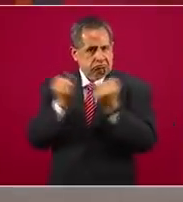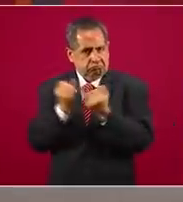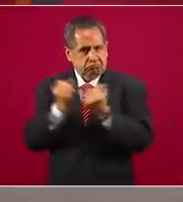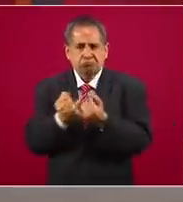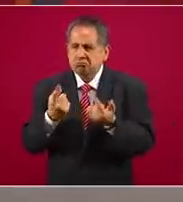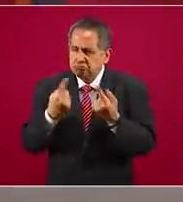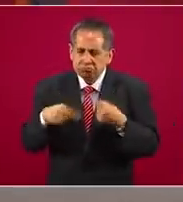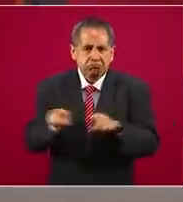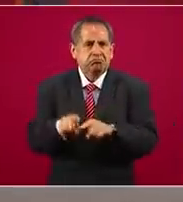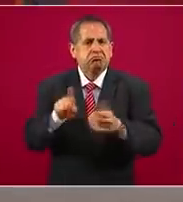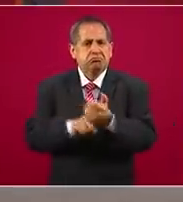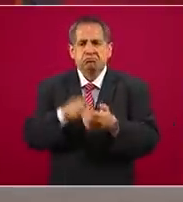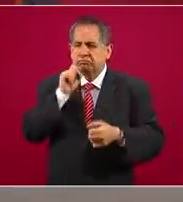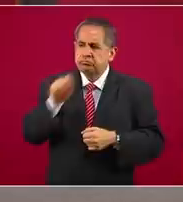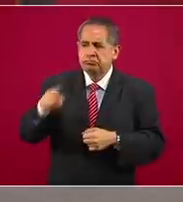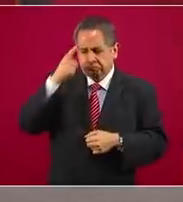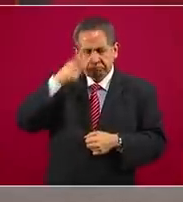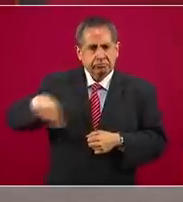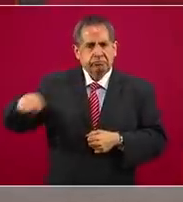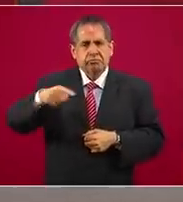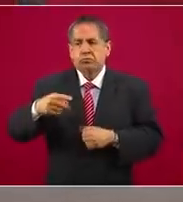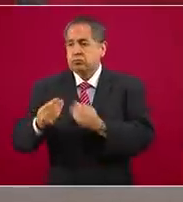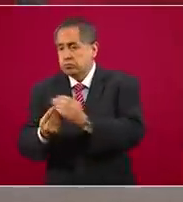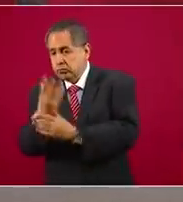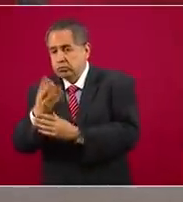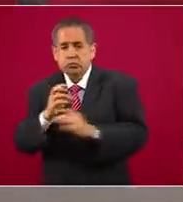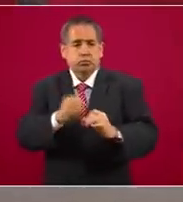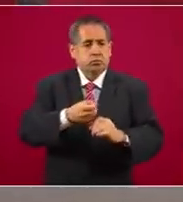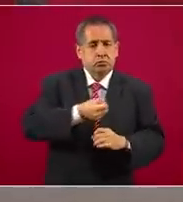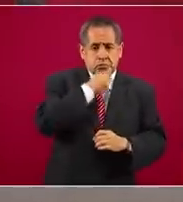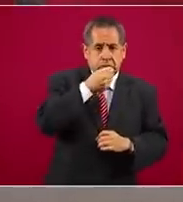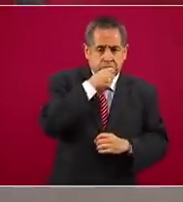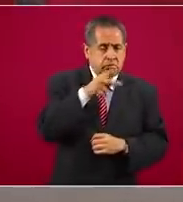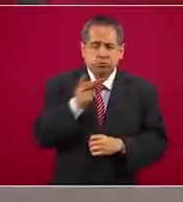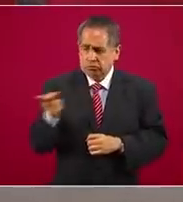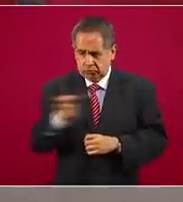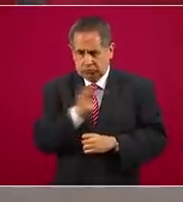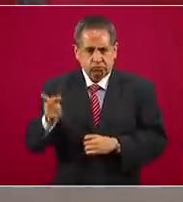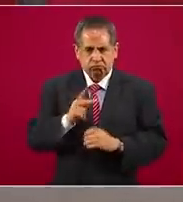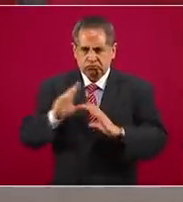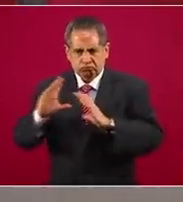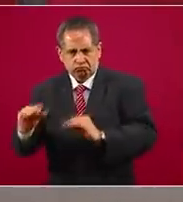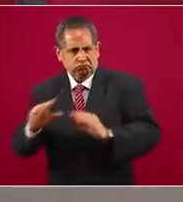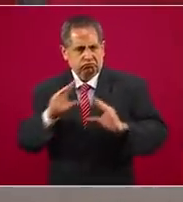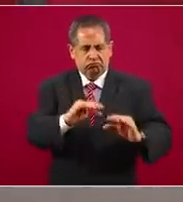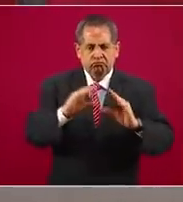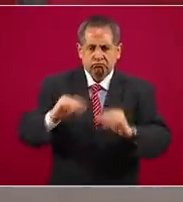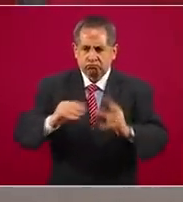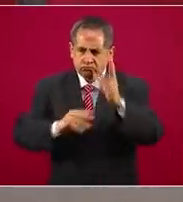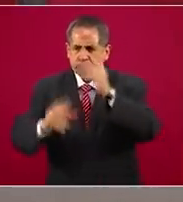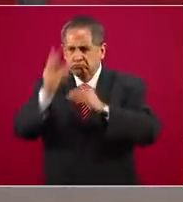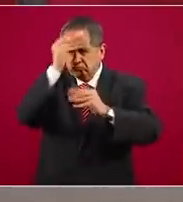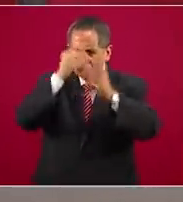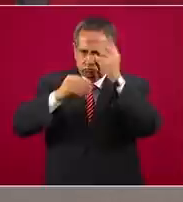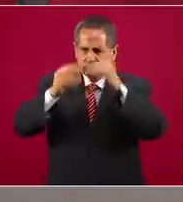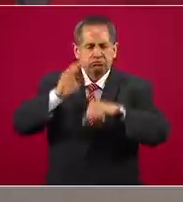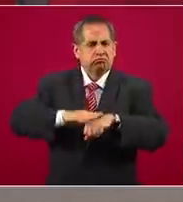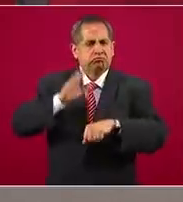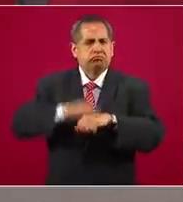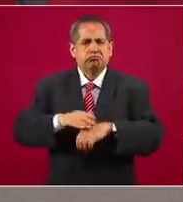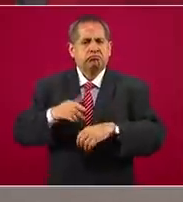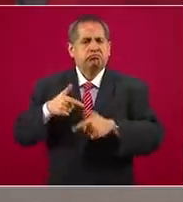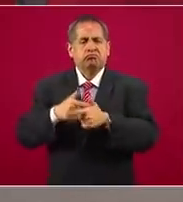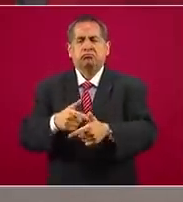tanto de nuevo ingreso como de veteranos, que iniciamos su capacitación desde el